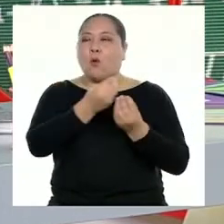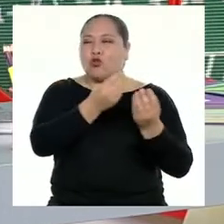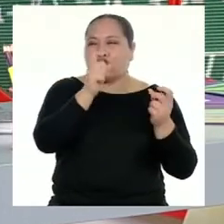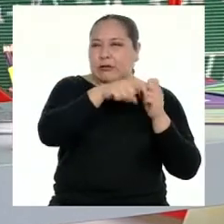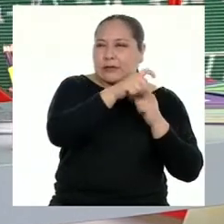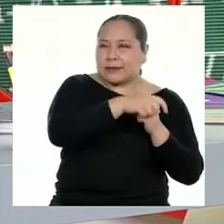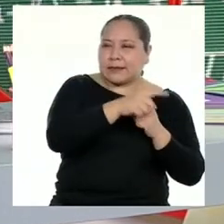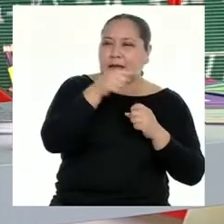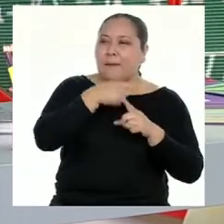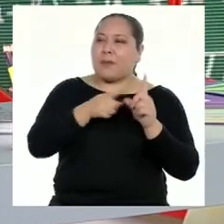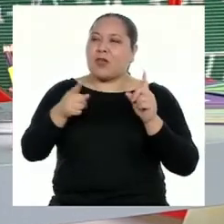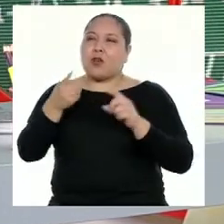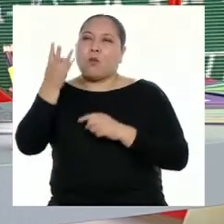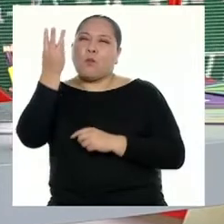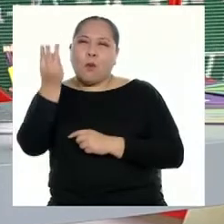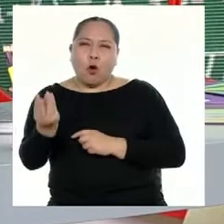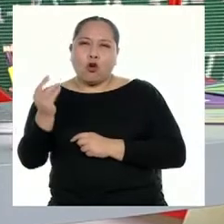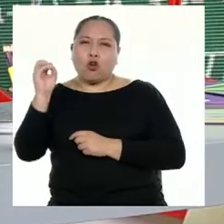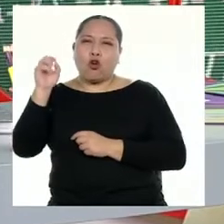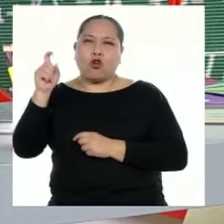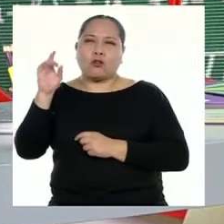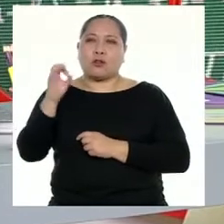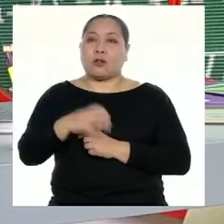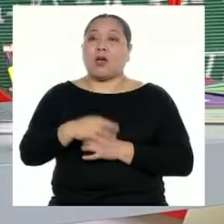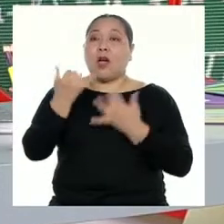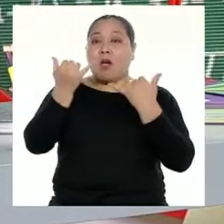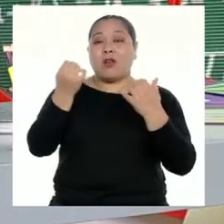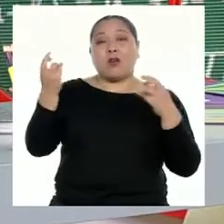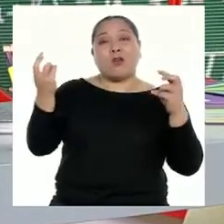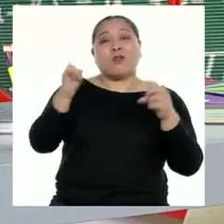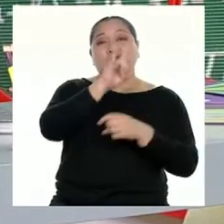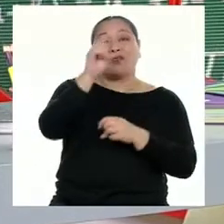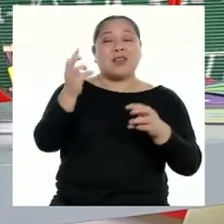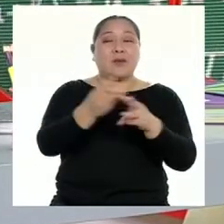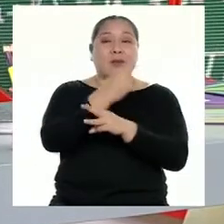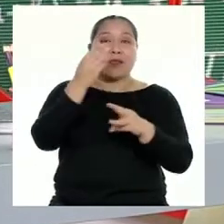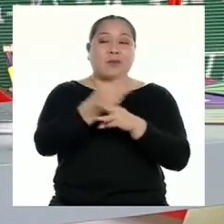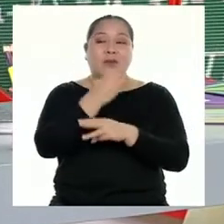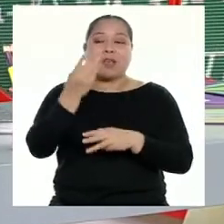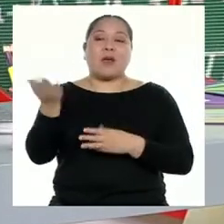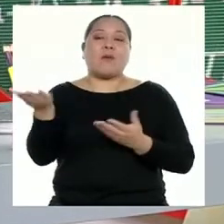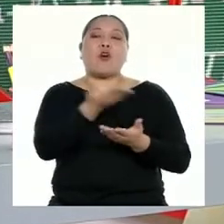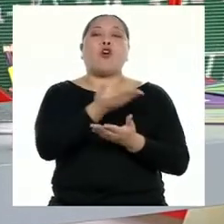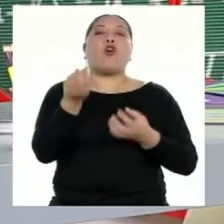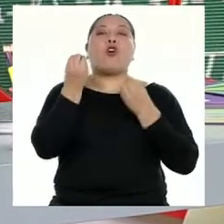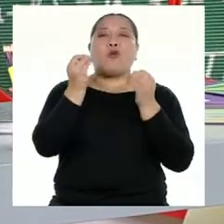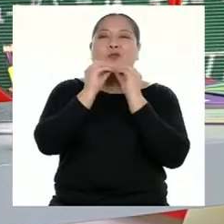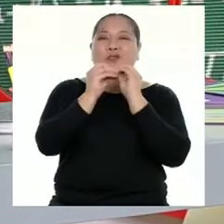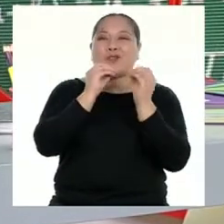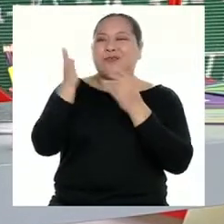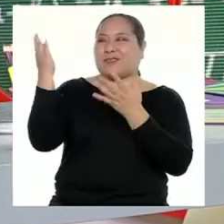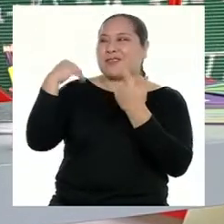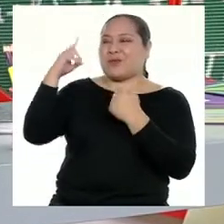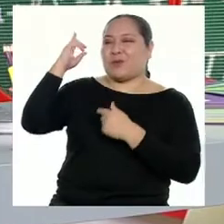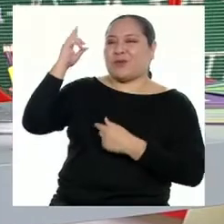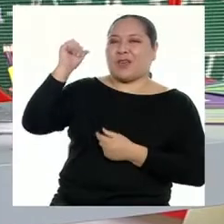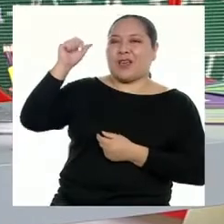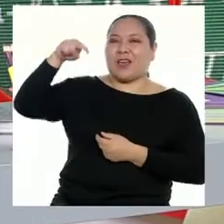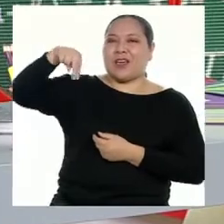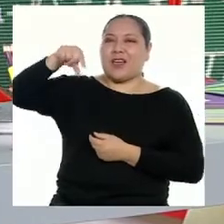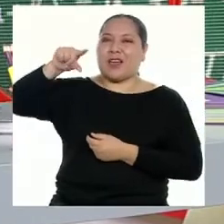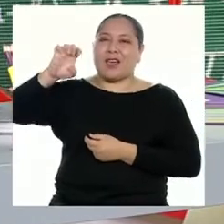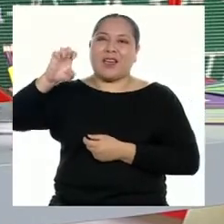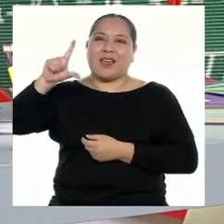usar la matemática para poder calcular cuánto oxígeno haría falta para cubrir la demanda actual. Llamemos a la profesora Angélica